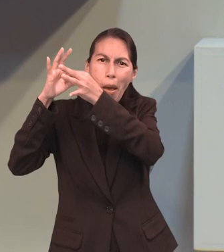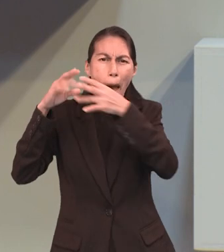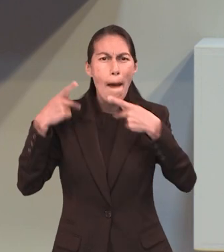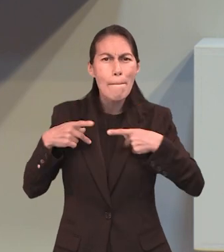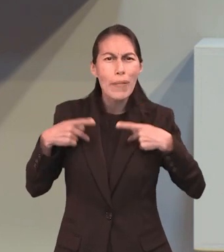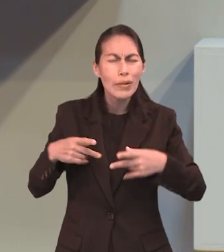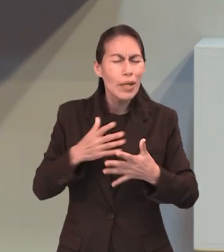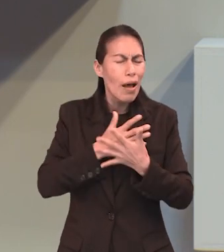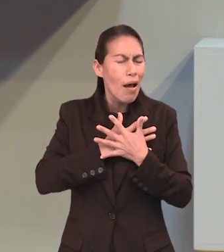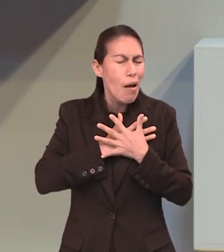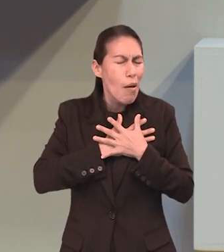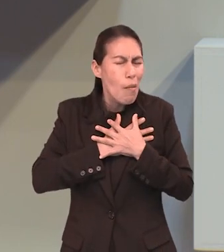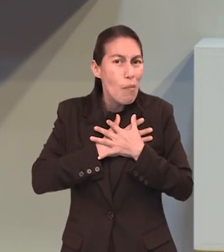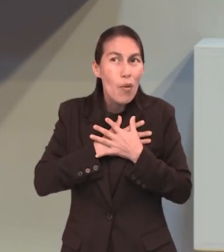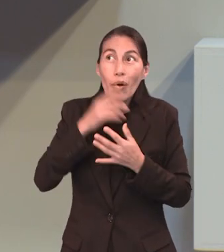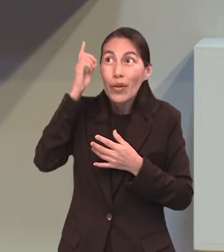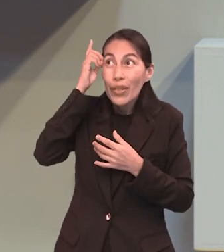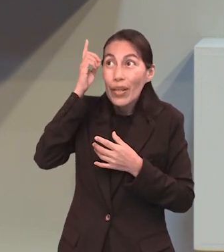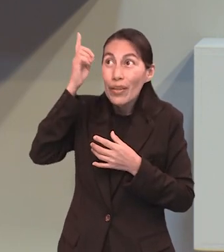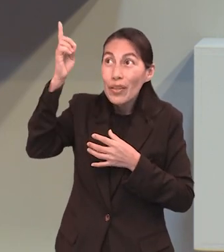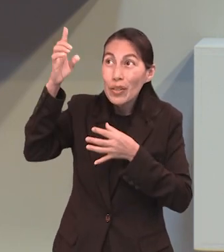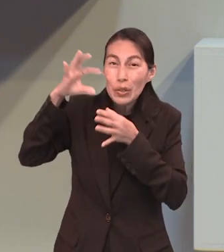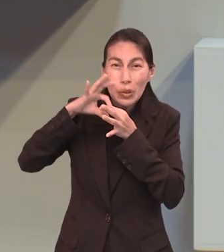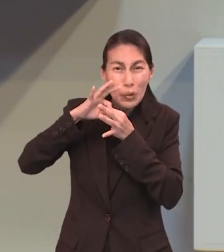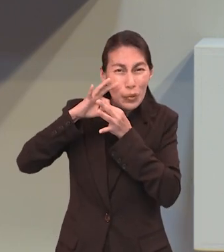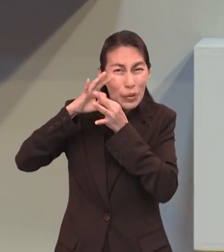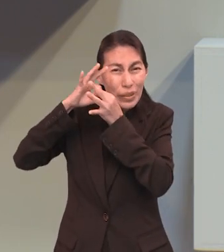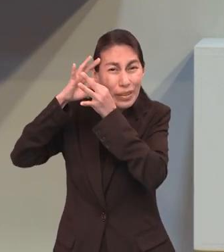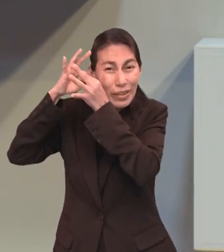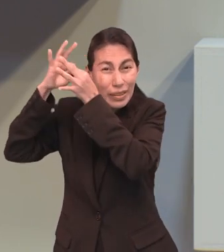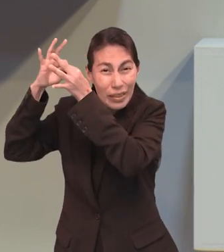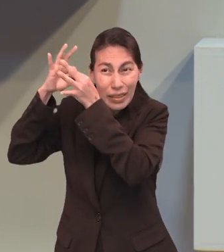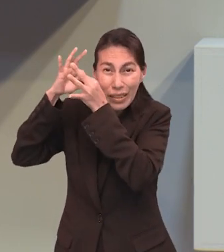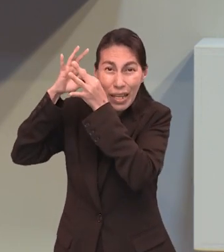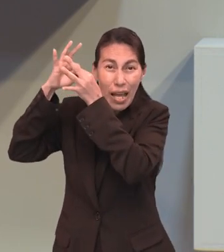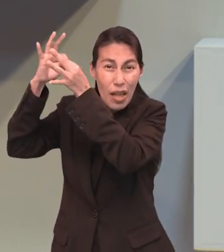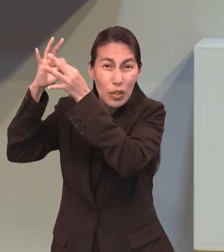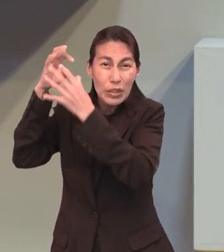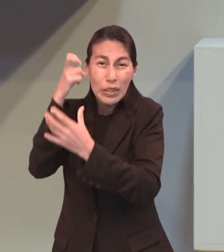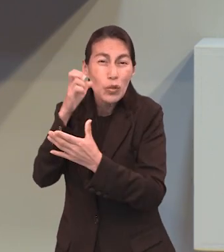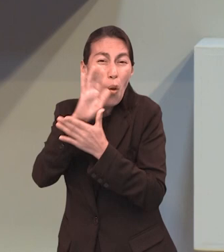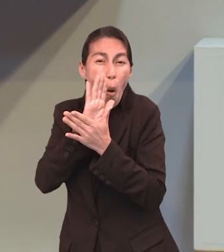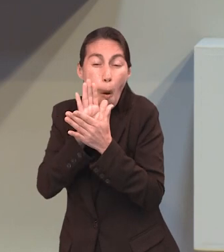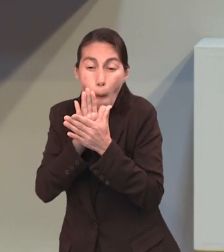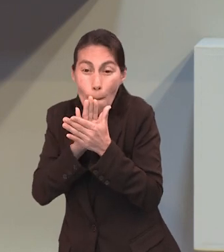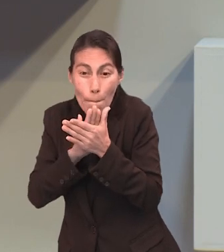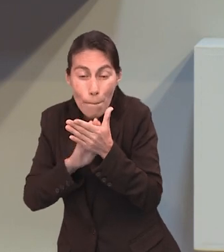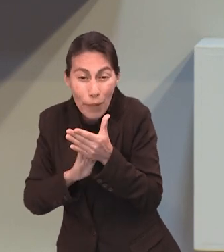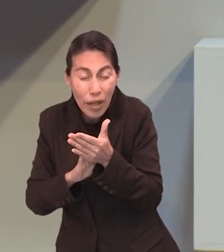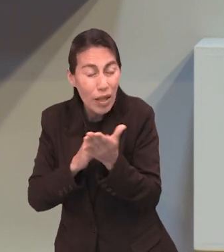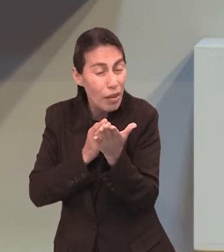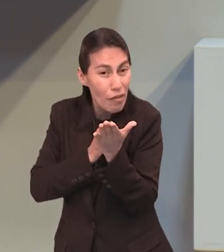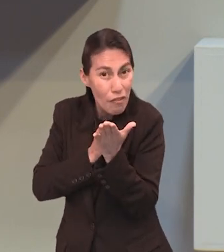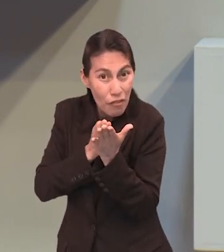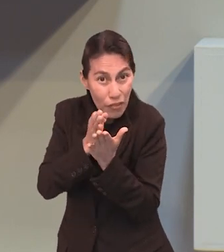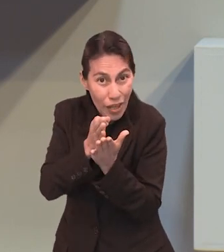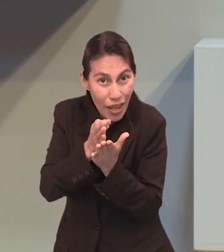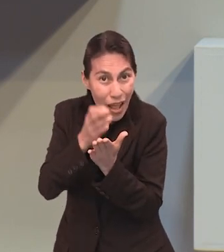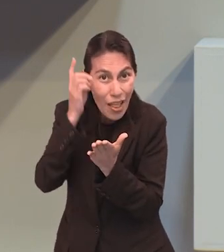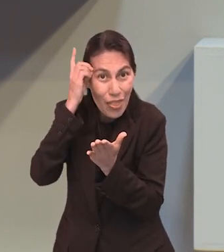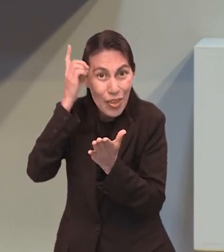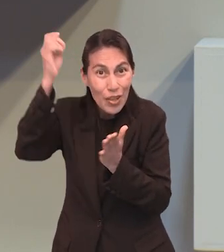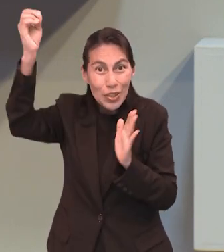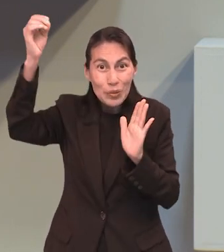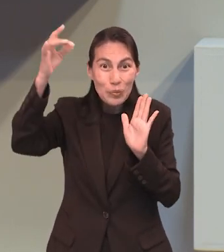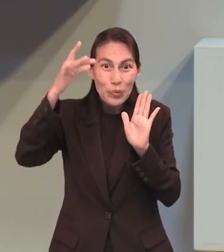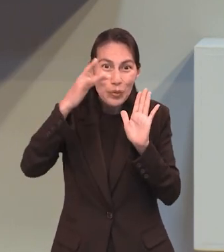y el cielo. Que el amor que no busca lo suyo tiene su fuente en el corazón de Dios y que en el manso y humilde